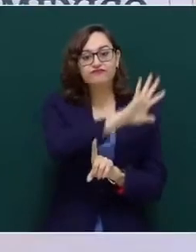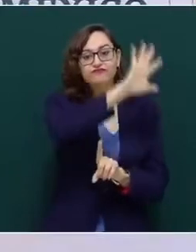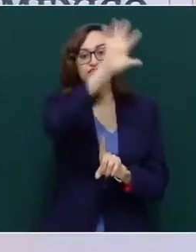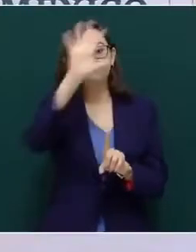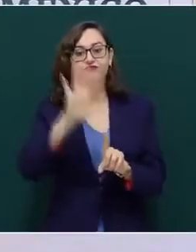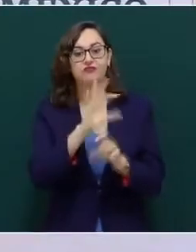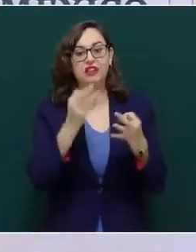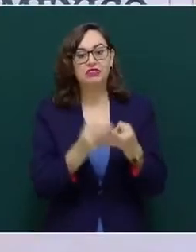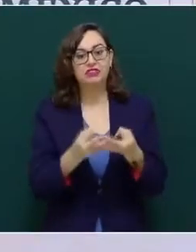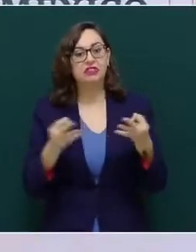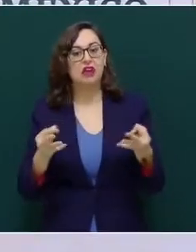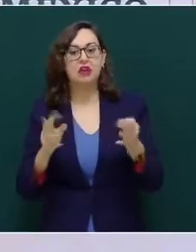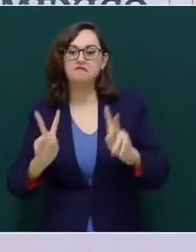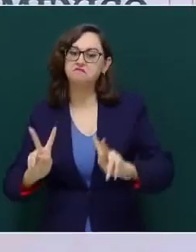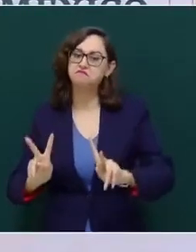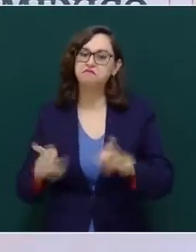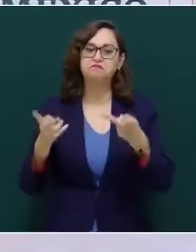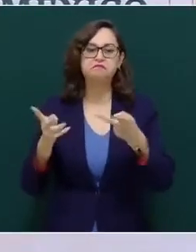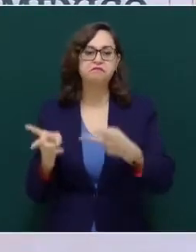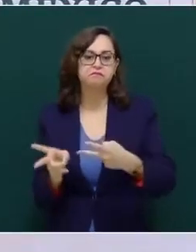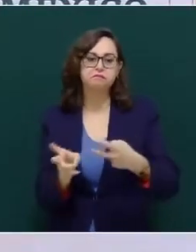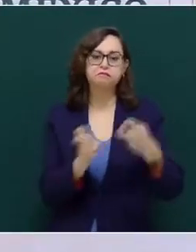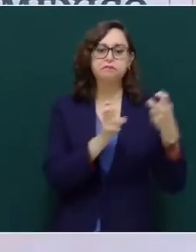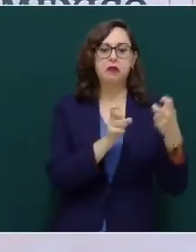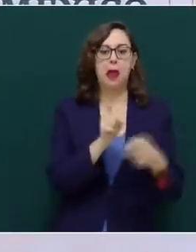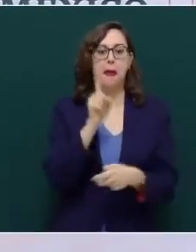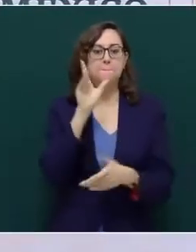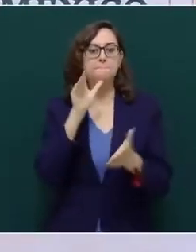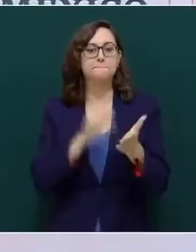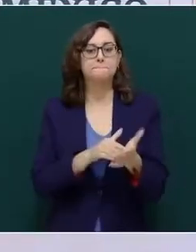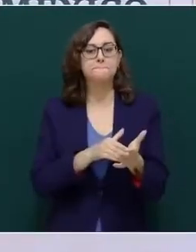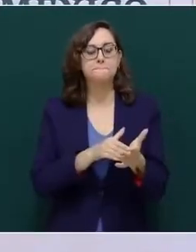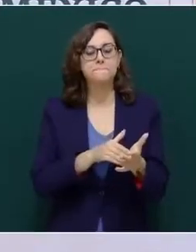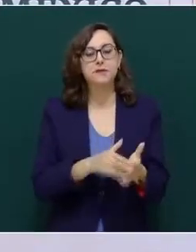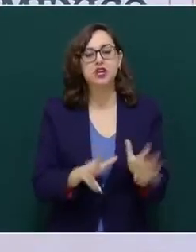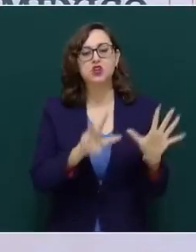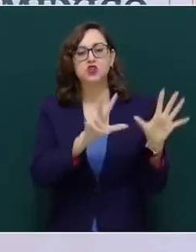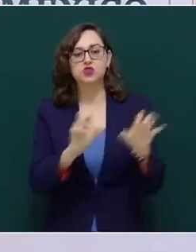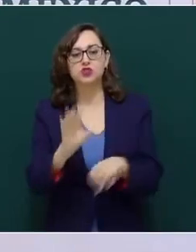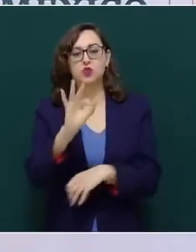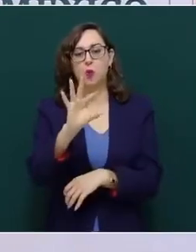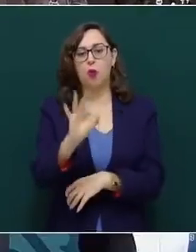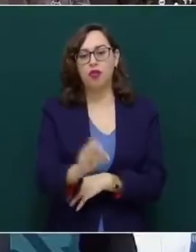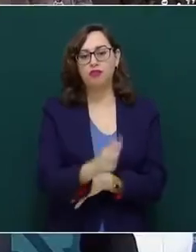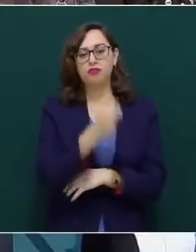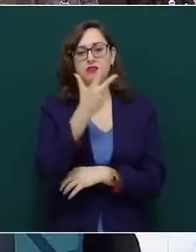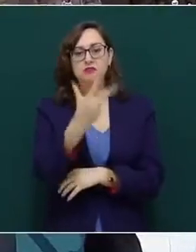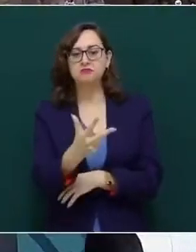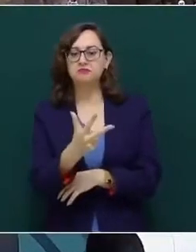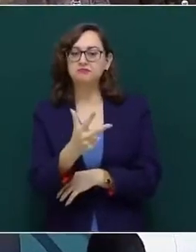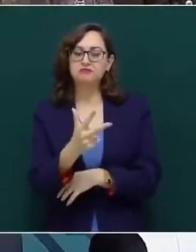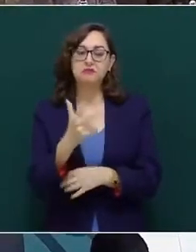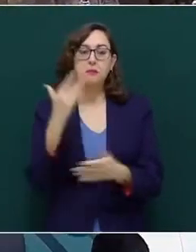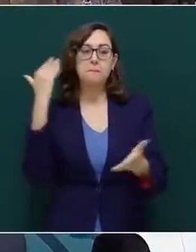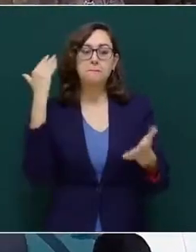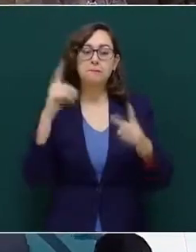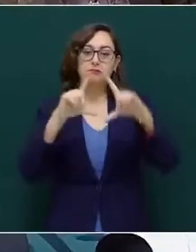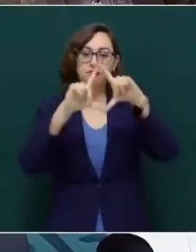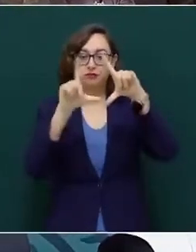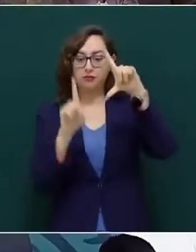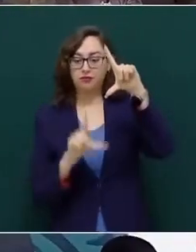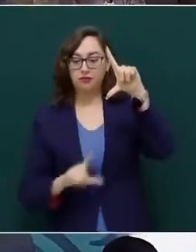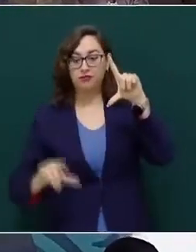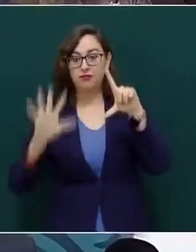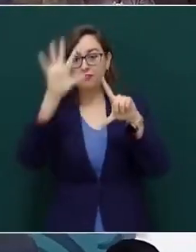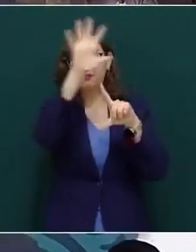con el gran zarpazo de 1848. Esta expansión